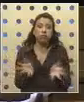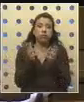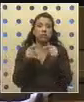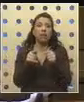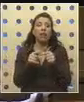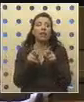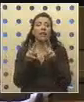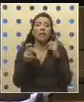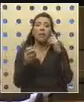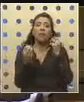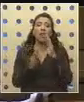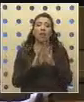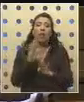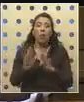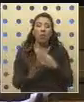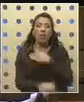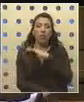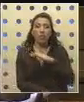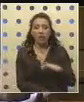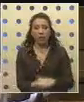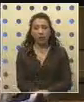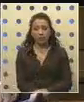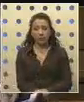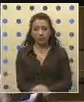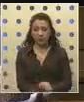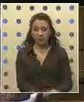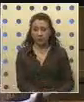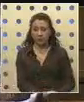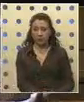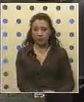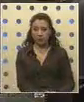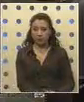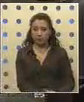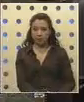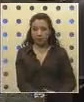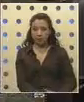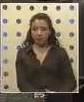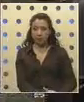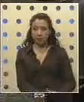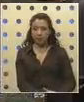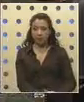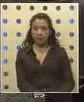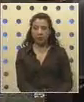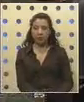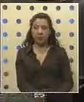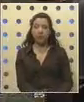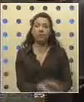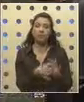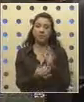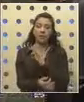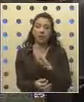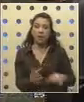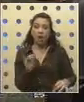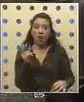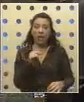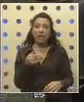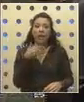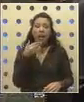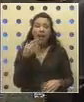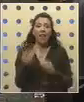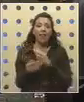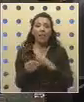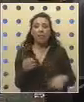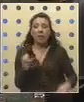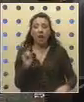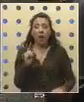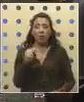por el bien del cuidado de nuestros niños. Es dicho, señor presidente. Muchas gracias, diputado Rojas. Tiene la palabra el diputado Pepe